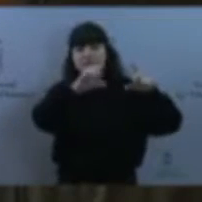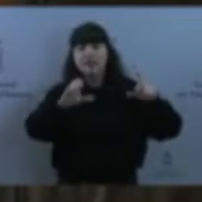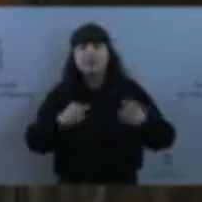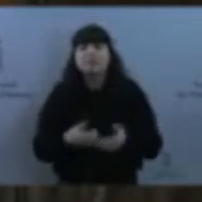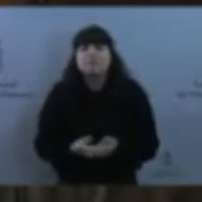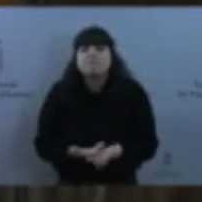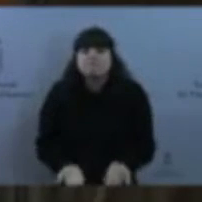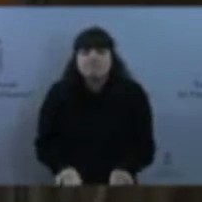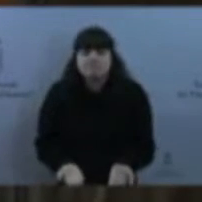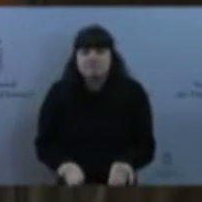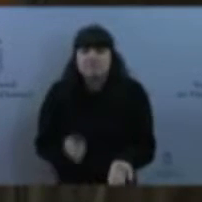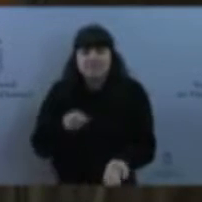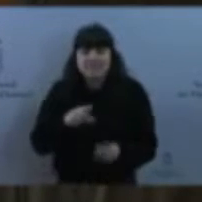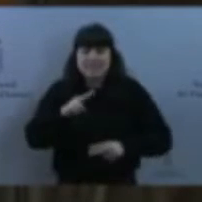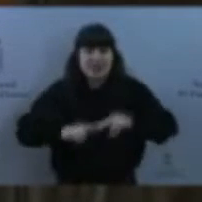parte del Principado.